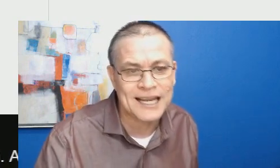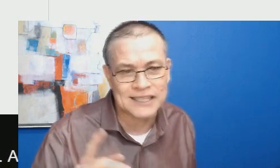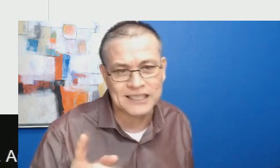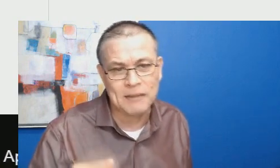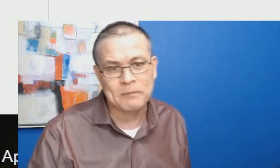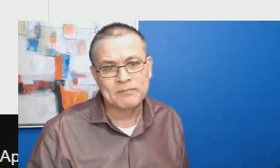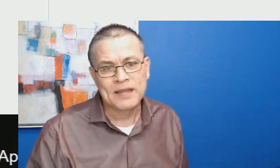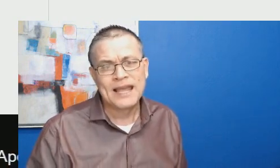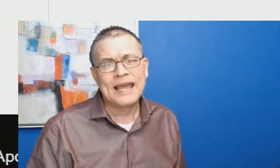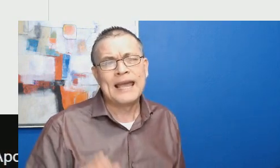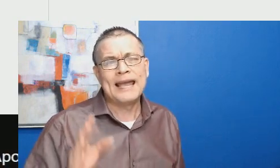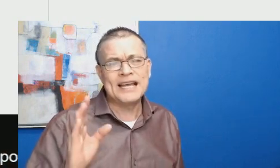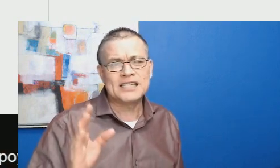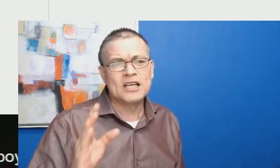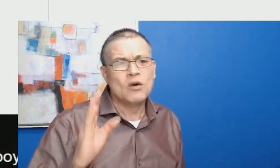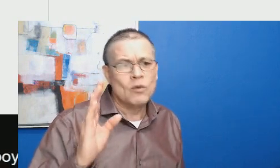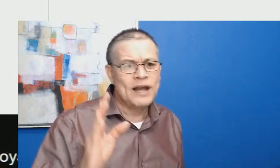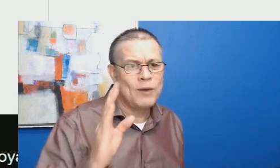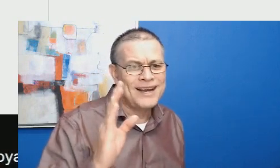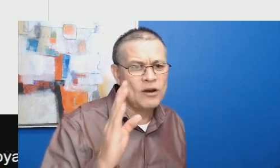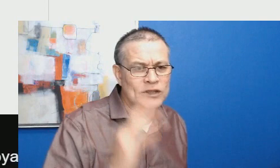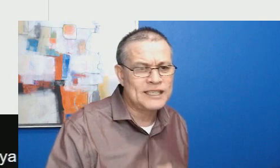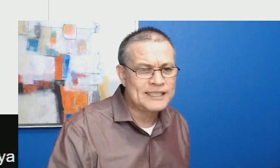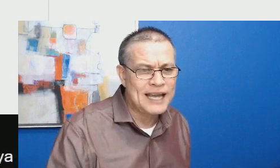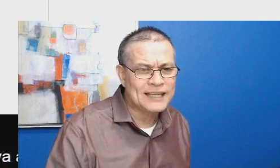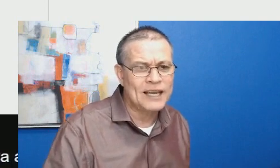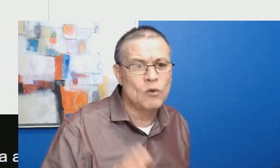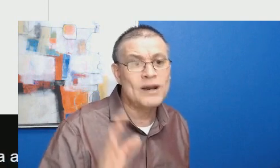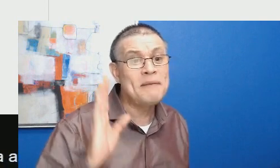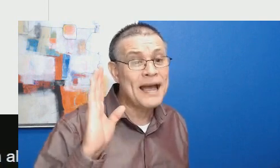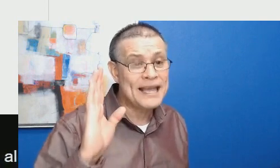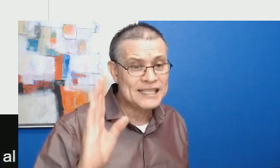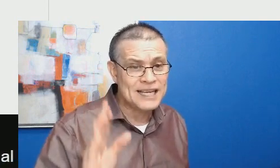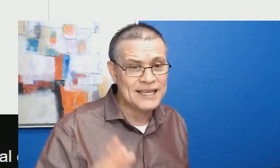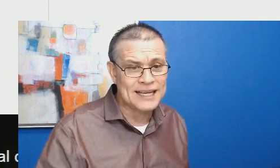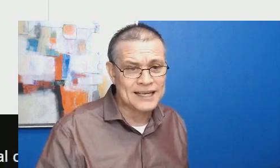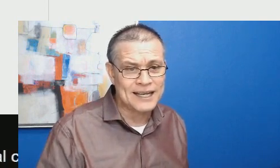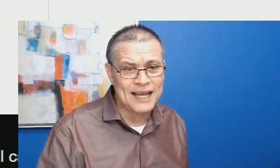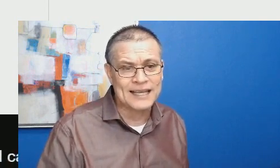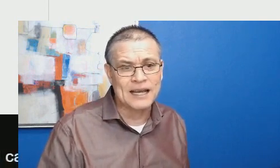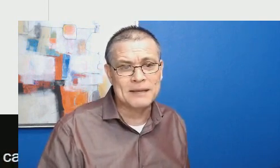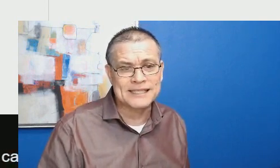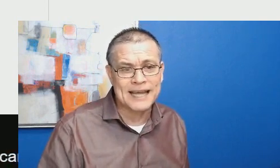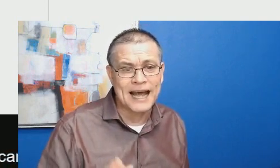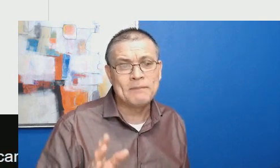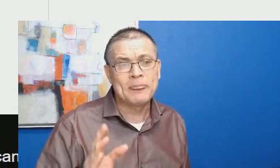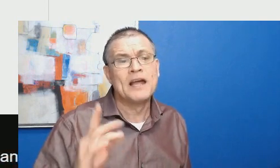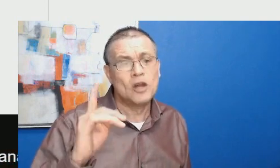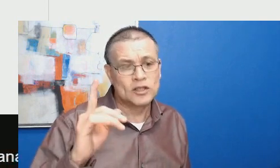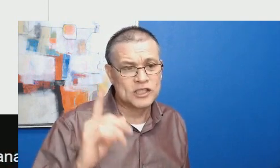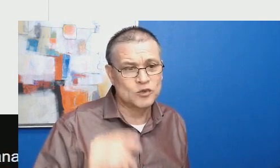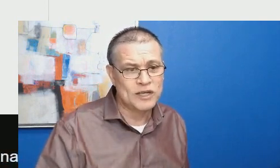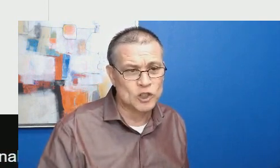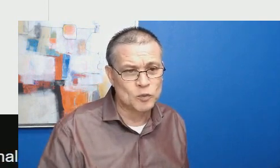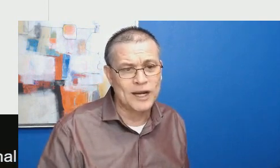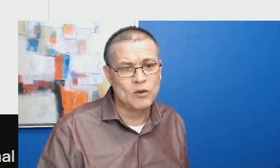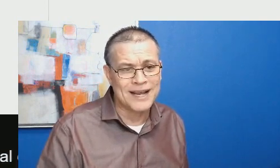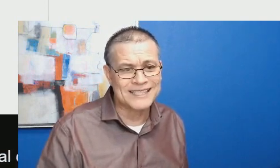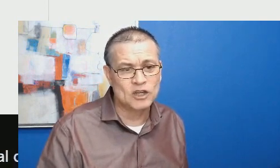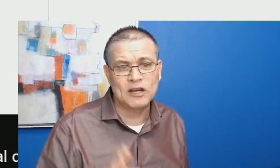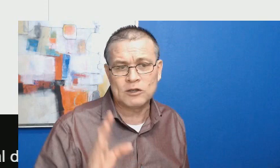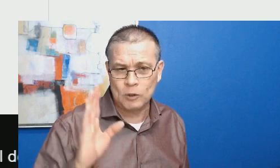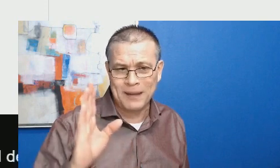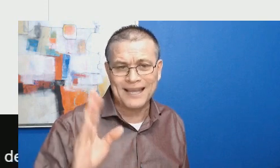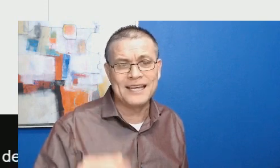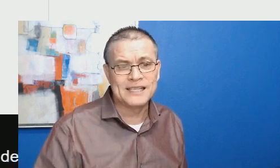secretaria de la CEP. Es una buena noticia que una maestra de carrera encabezará los esfuerzos por la